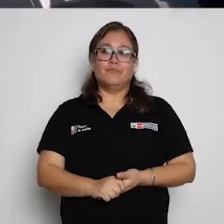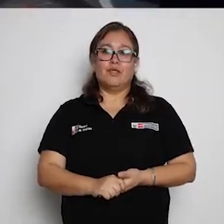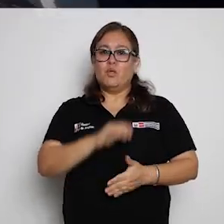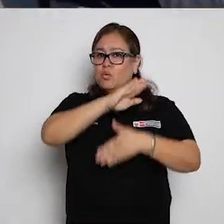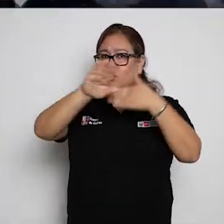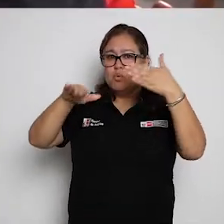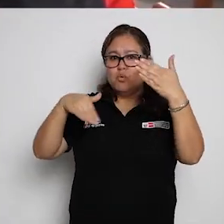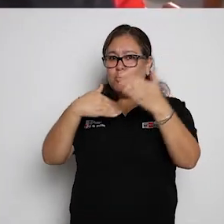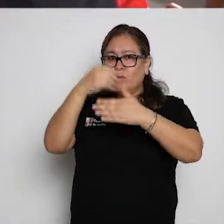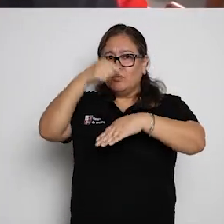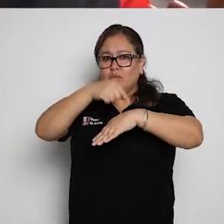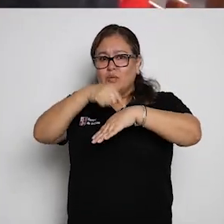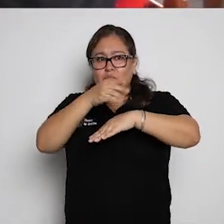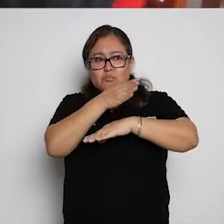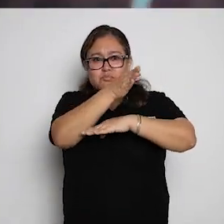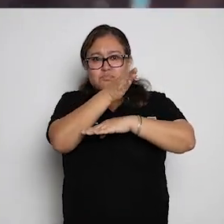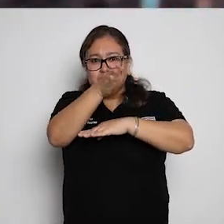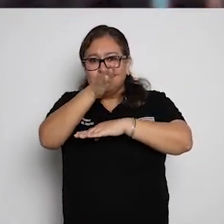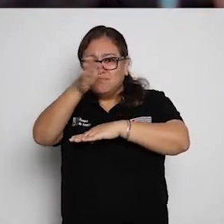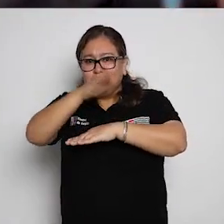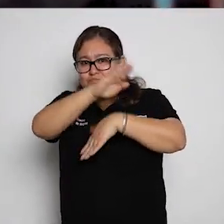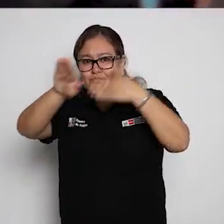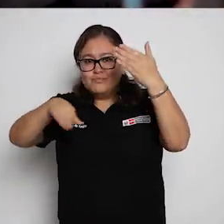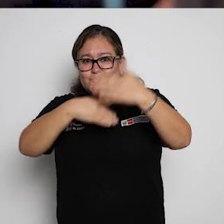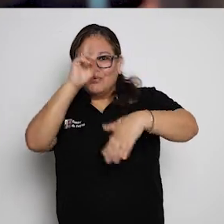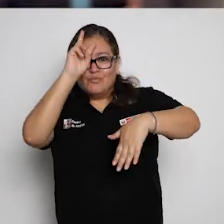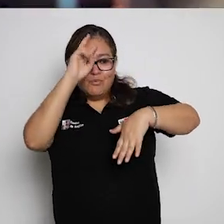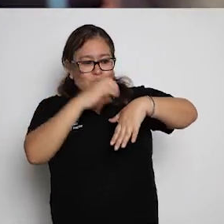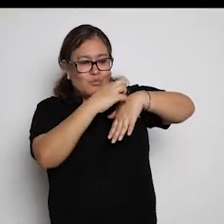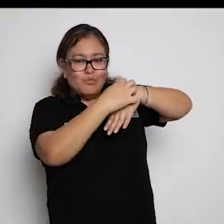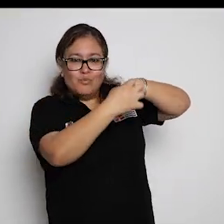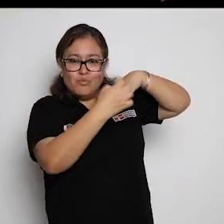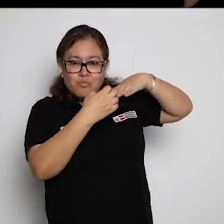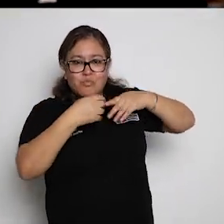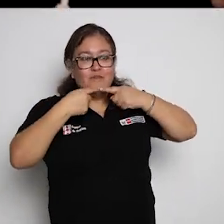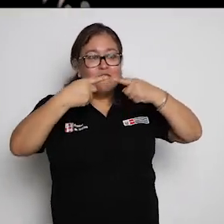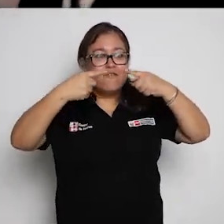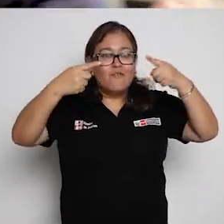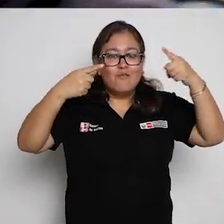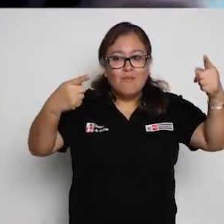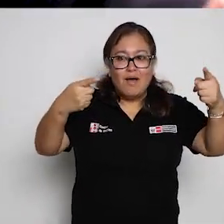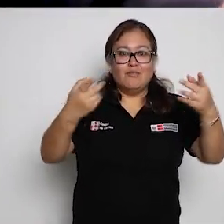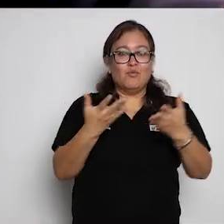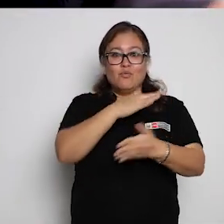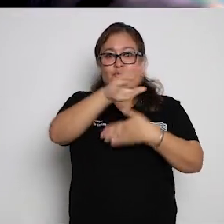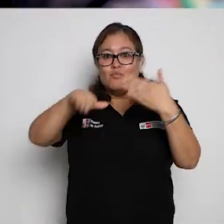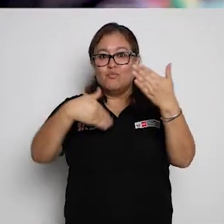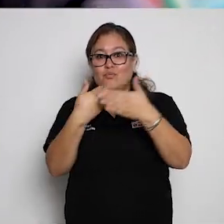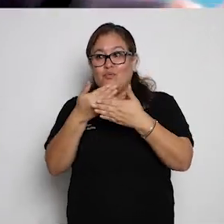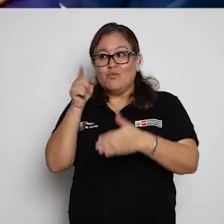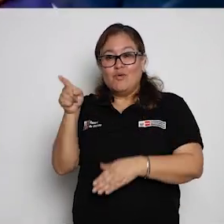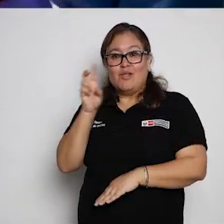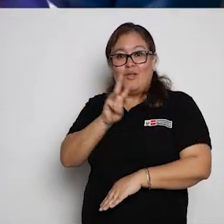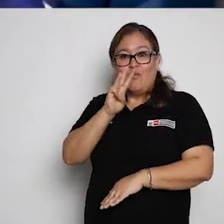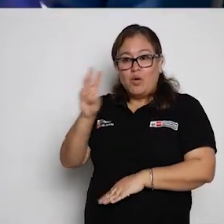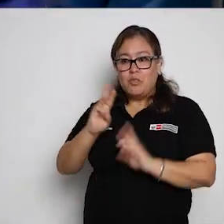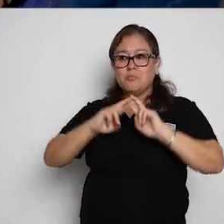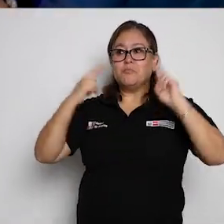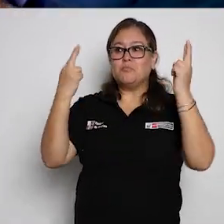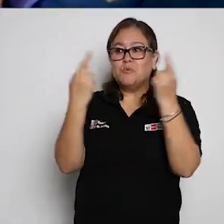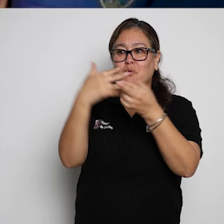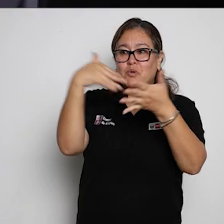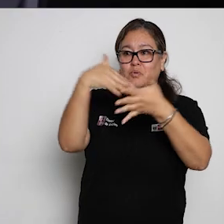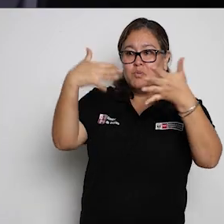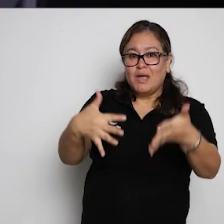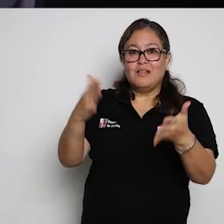Durante este tiempo, hemos recorrido el Perú, difundiendo Mi Carrera y reuniéndonos con los alumnos de diferentes instituciones